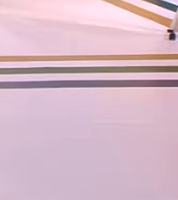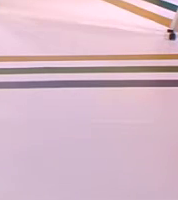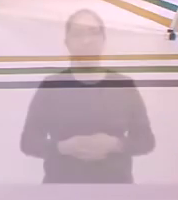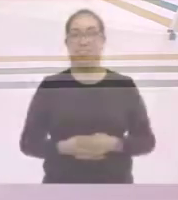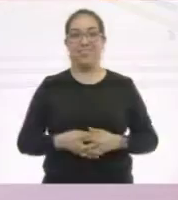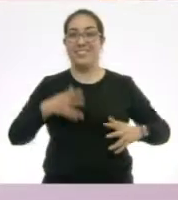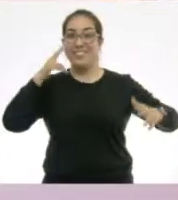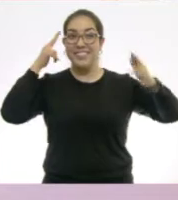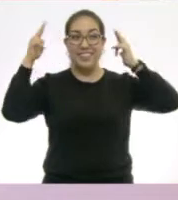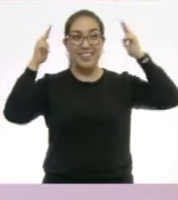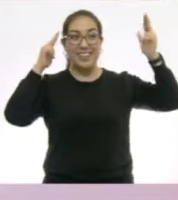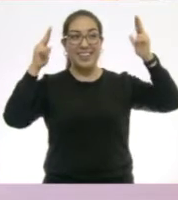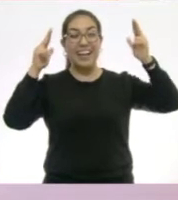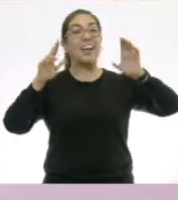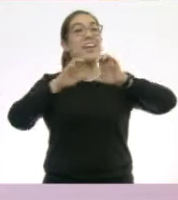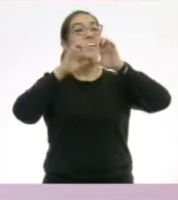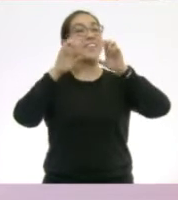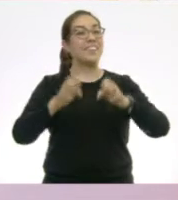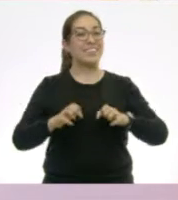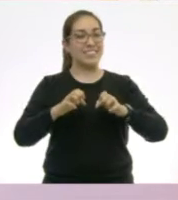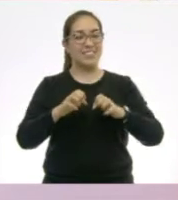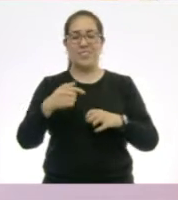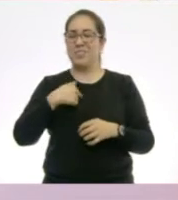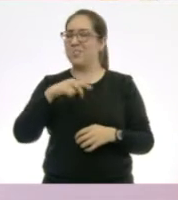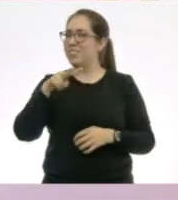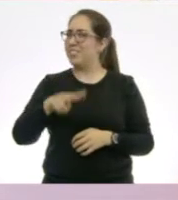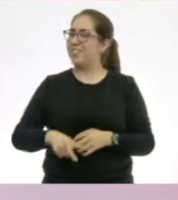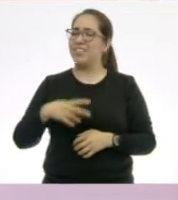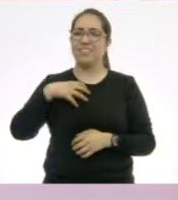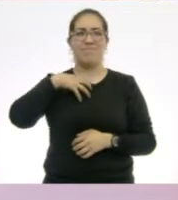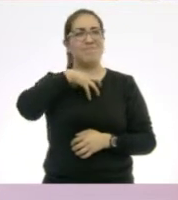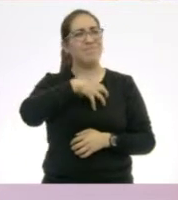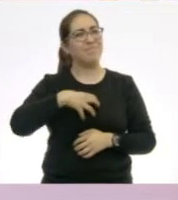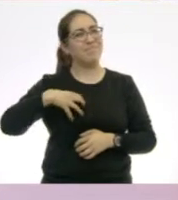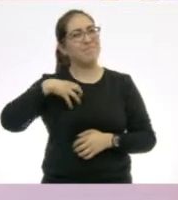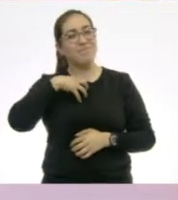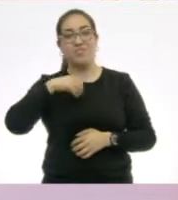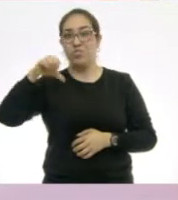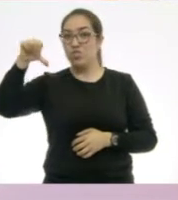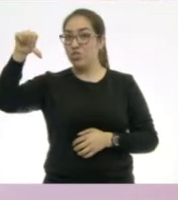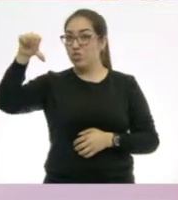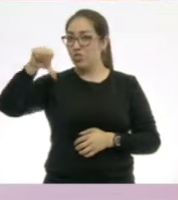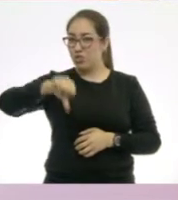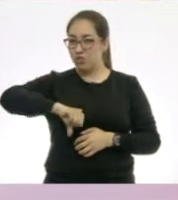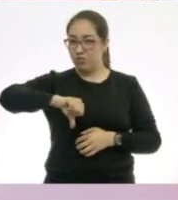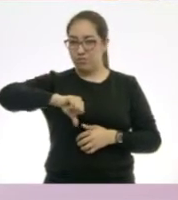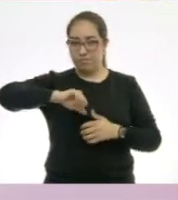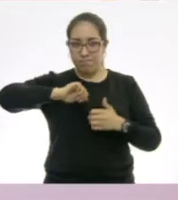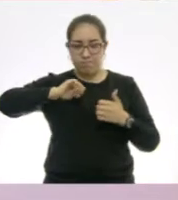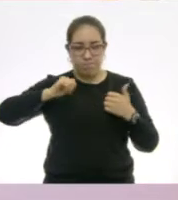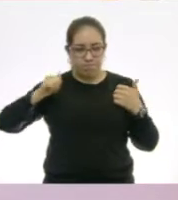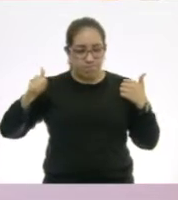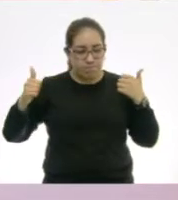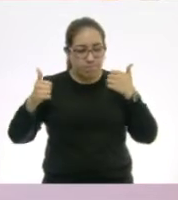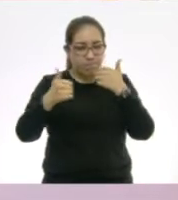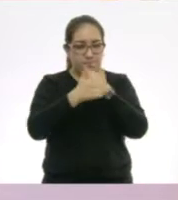¡Hola! ¿Cómo están? Yo estoy muy contento porque hoy nos vamos a volver investigadores.